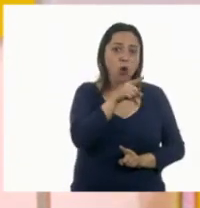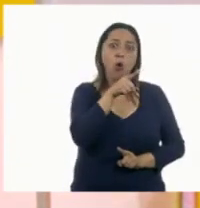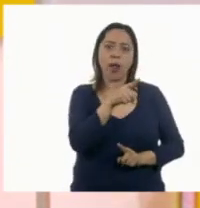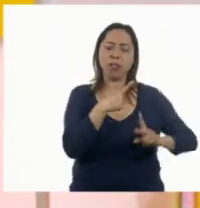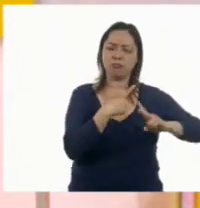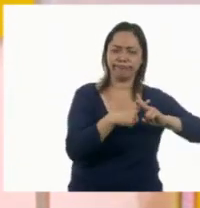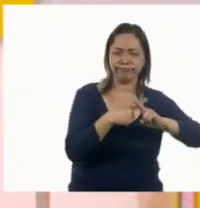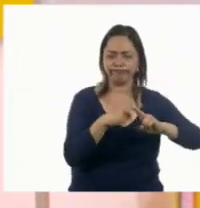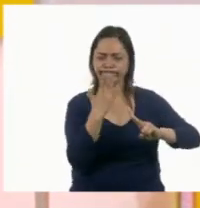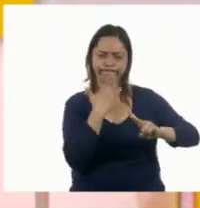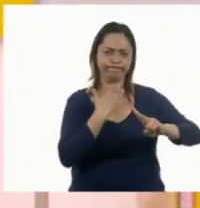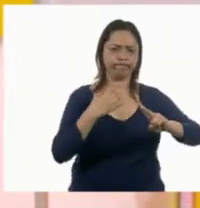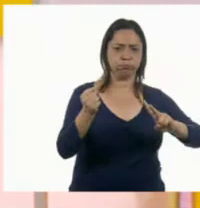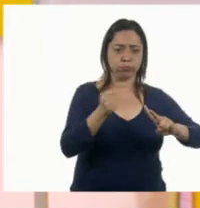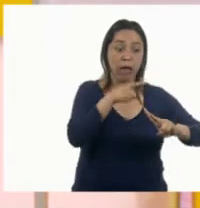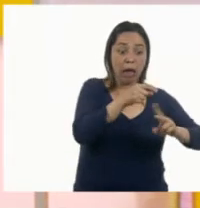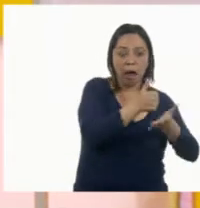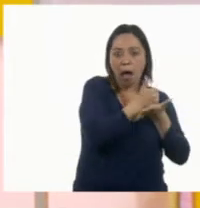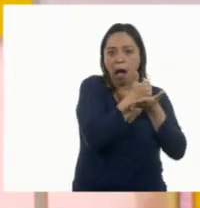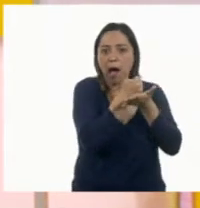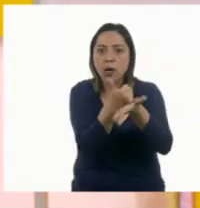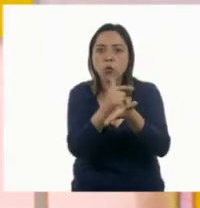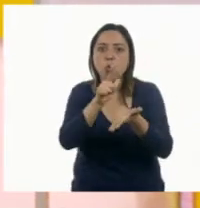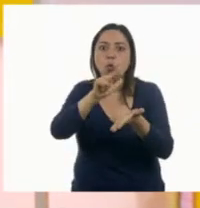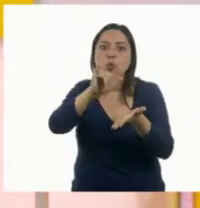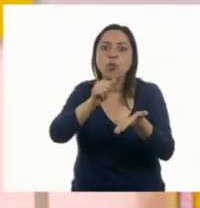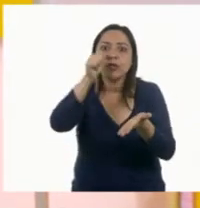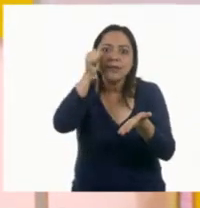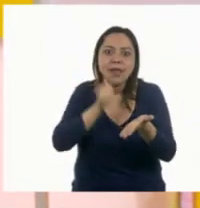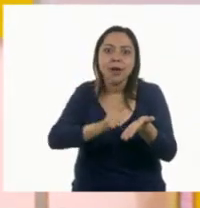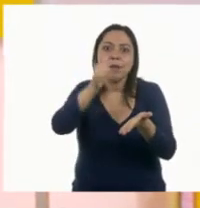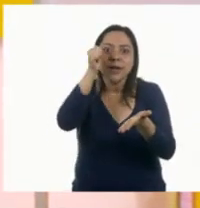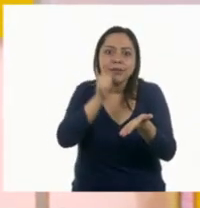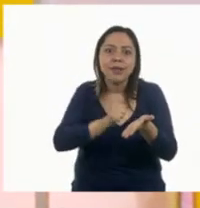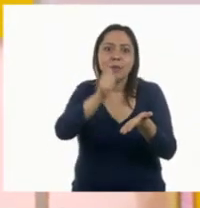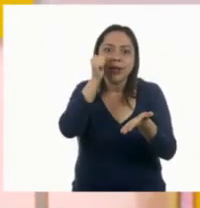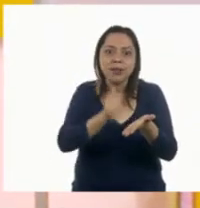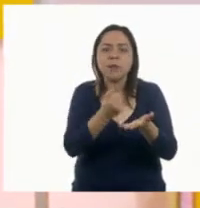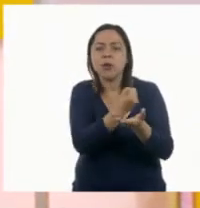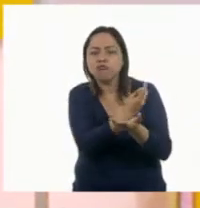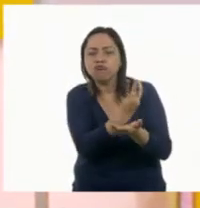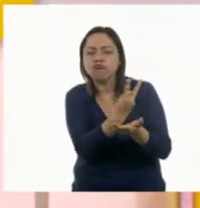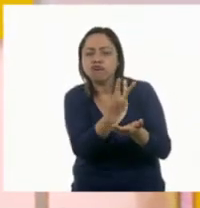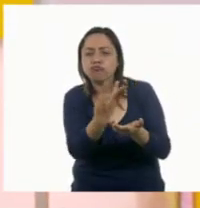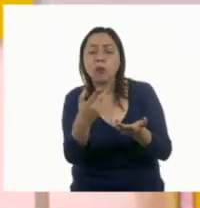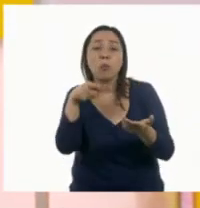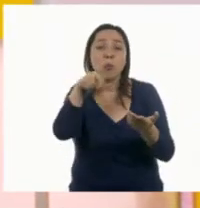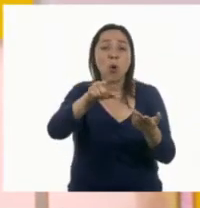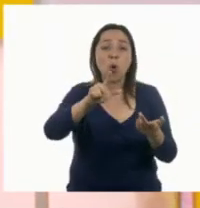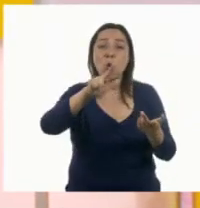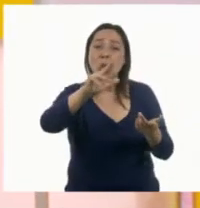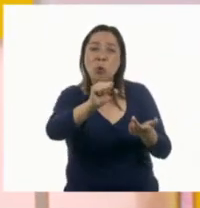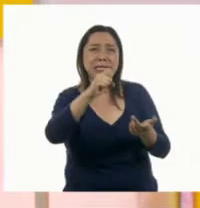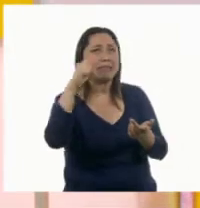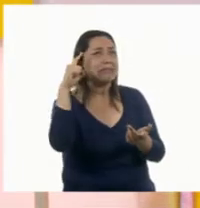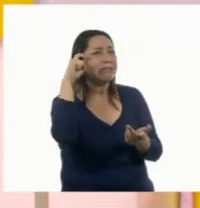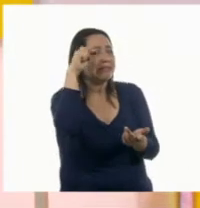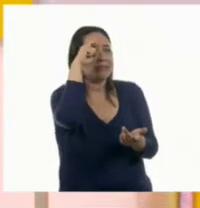números y siempre ayuda a Luis. Lo ayuda a contar, puesto que a él se le hacen muy, muy difíciles.